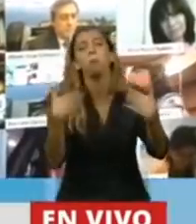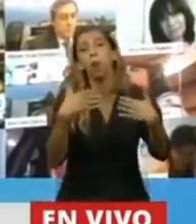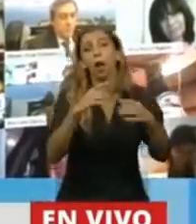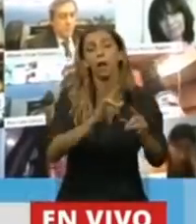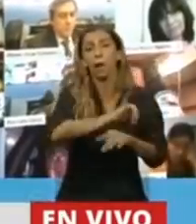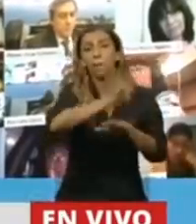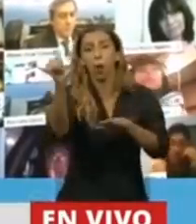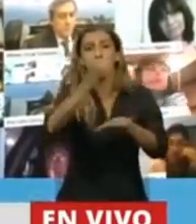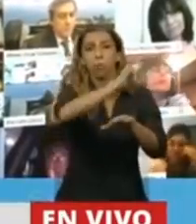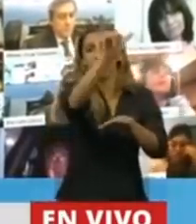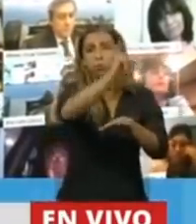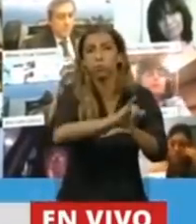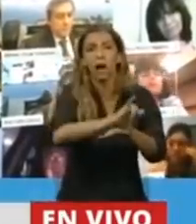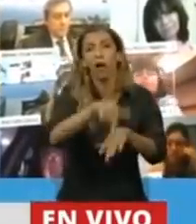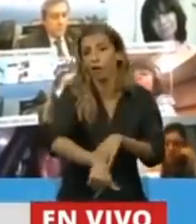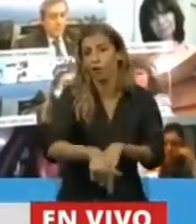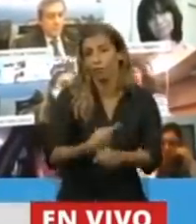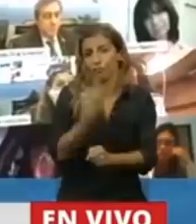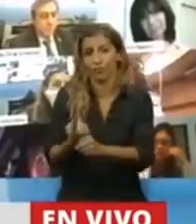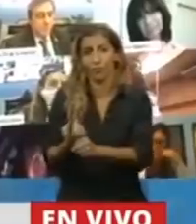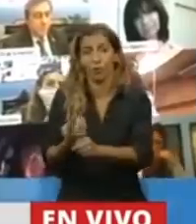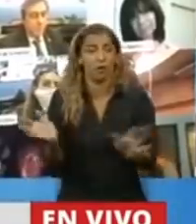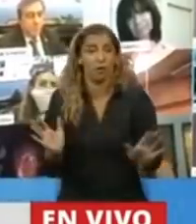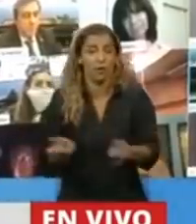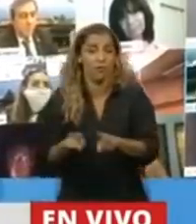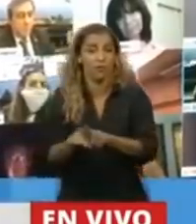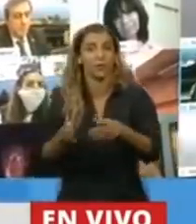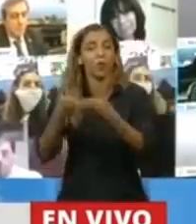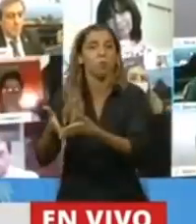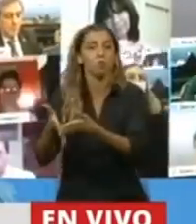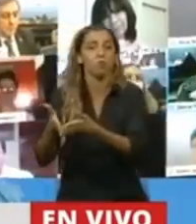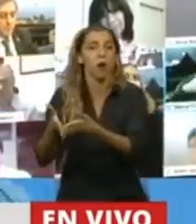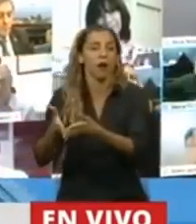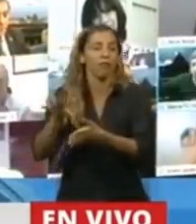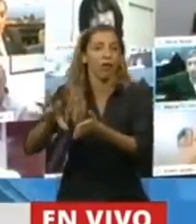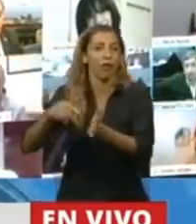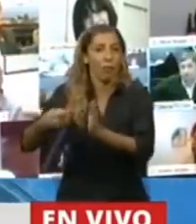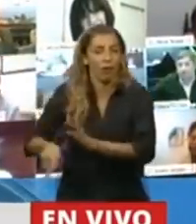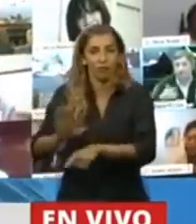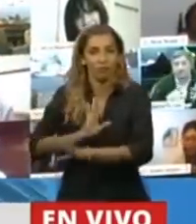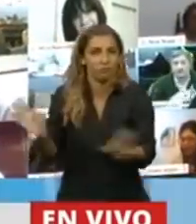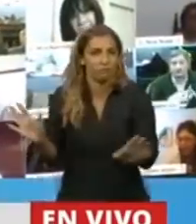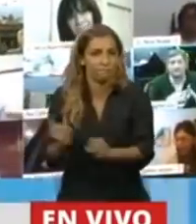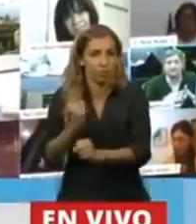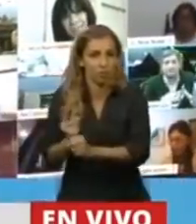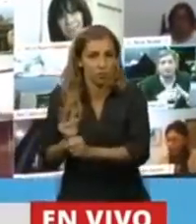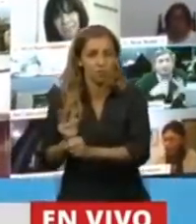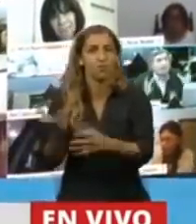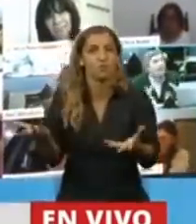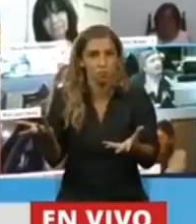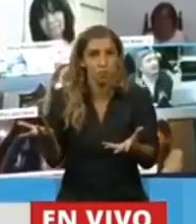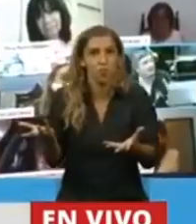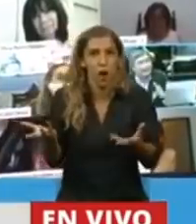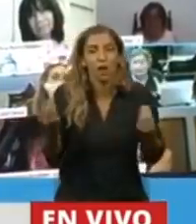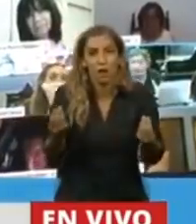No lo podemos hacer. También tenemos el caso del puerto de Buenos Aires, si quieren, como emblema de la salida de gran parte de la economía argentina